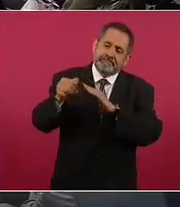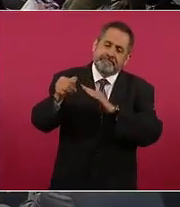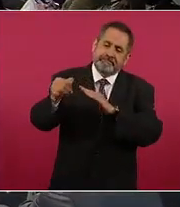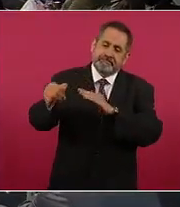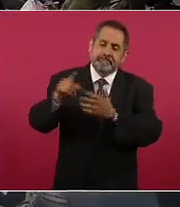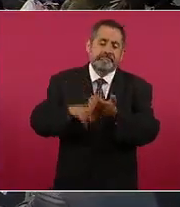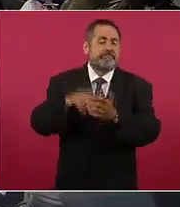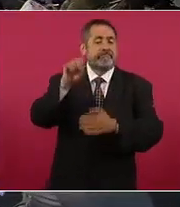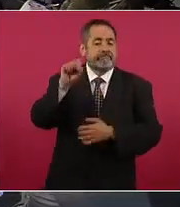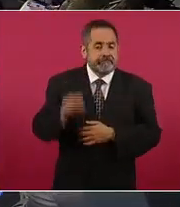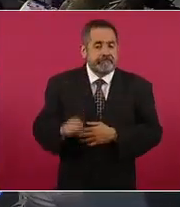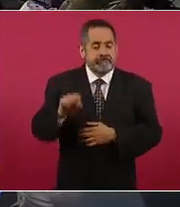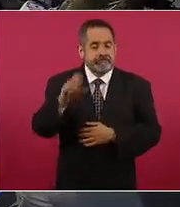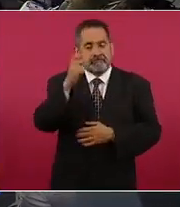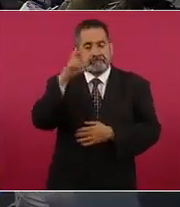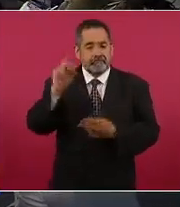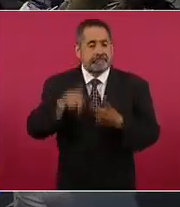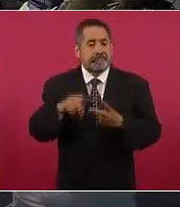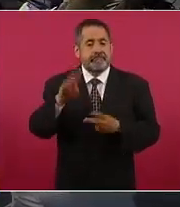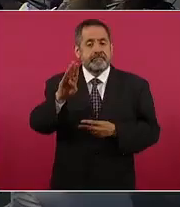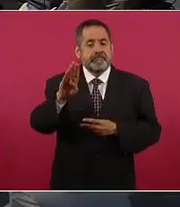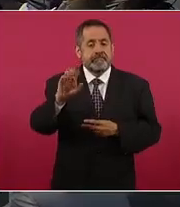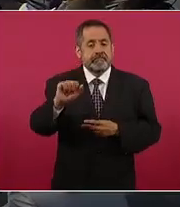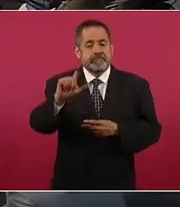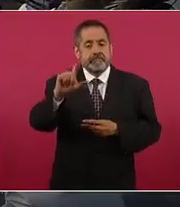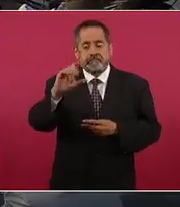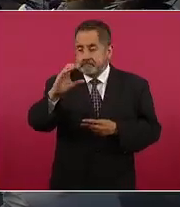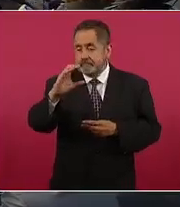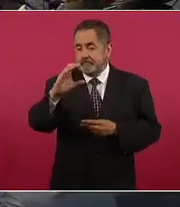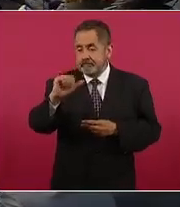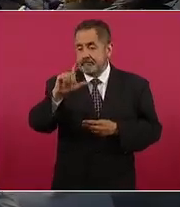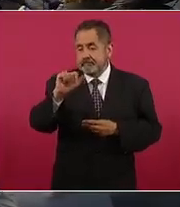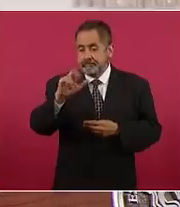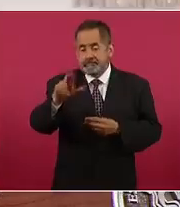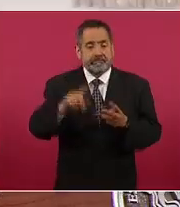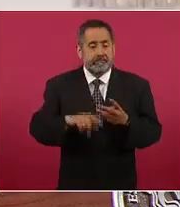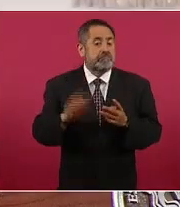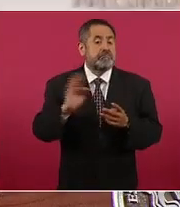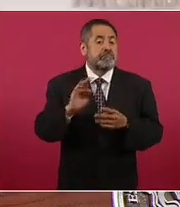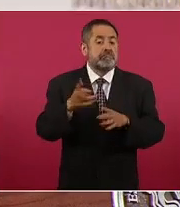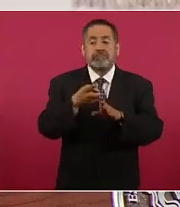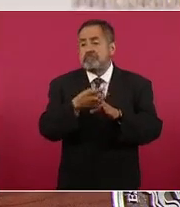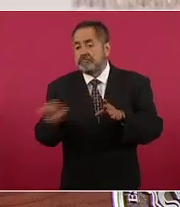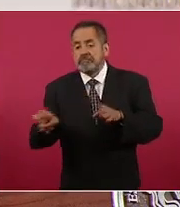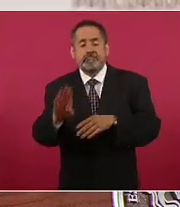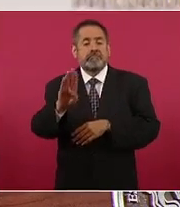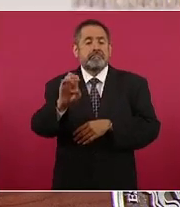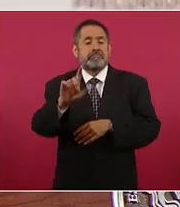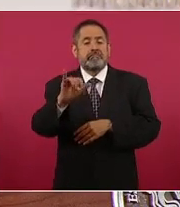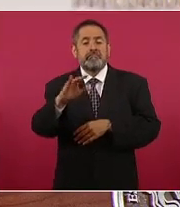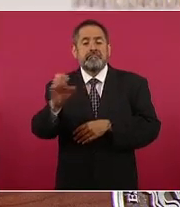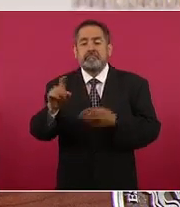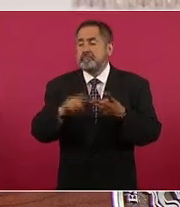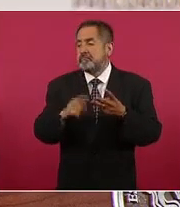Quintana Roo a Bacalar incluso a Belice a Campeche